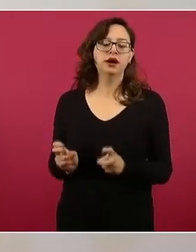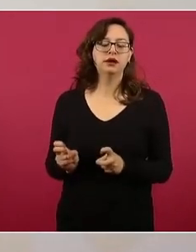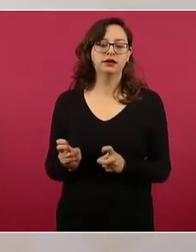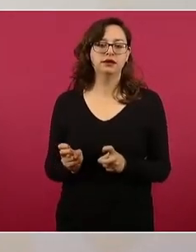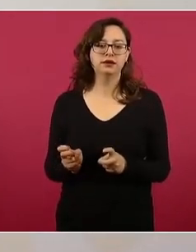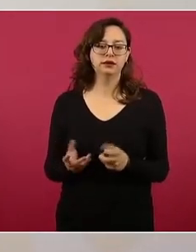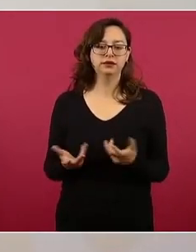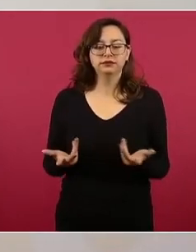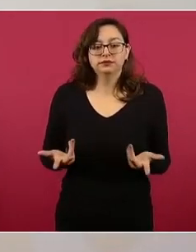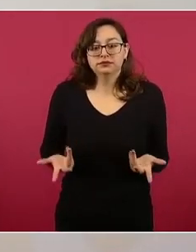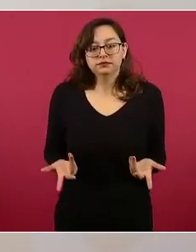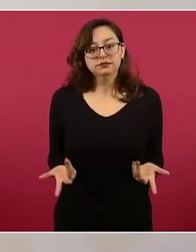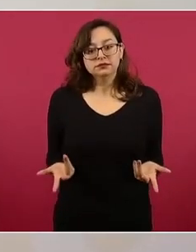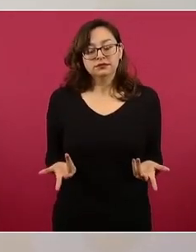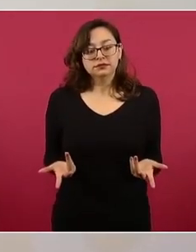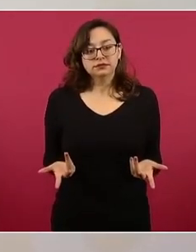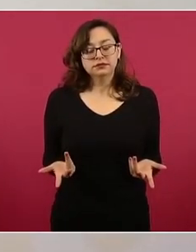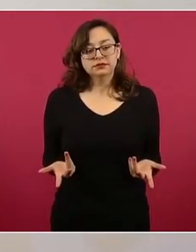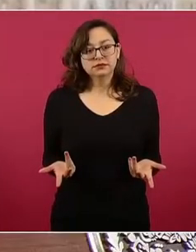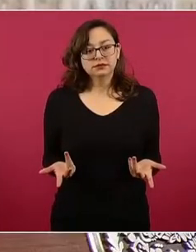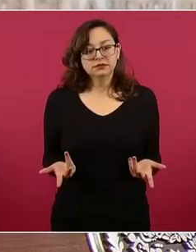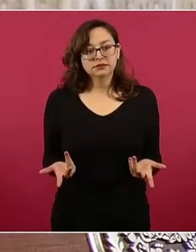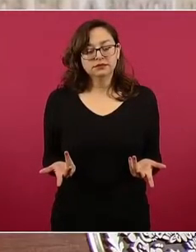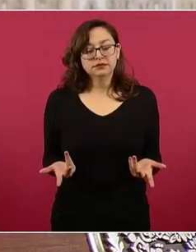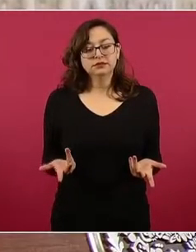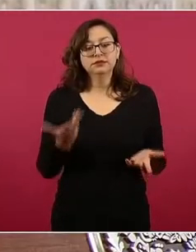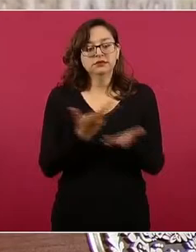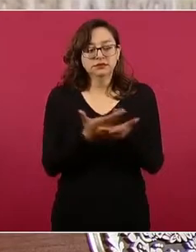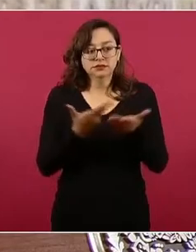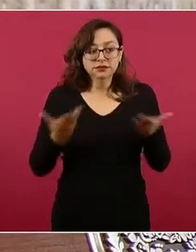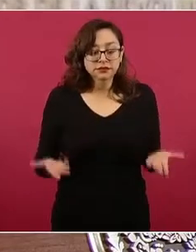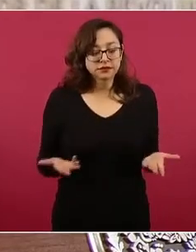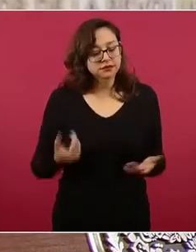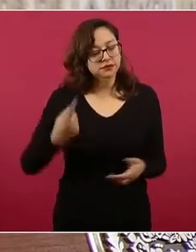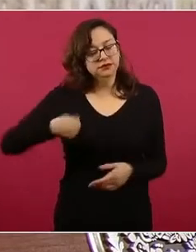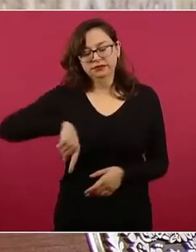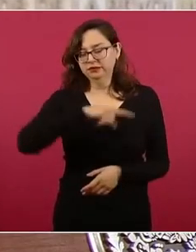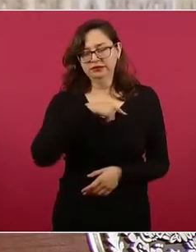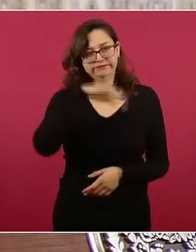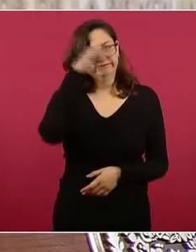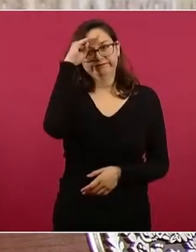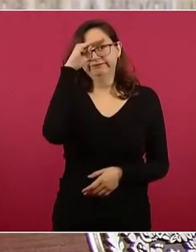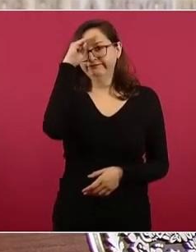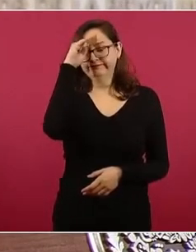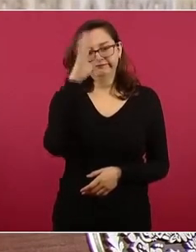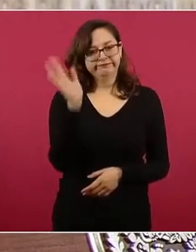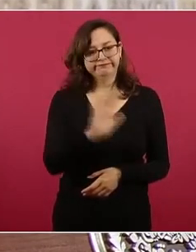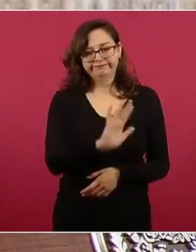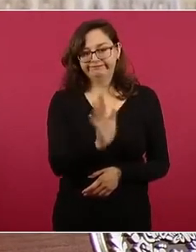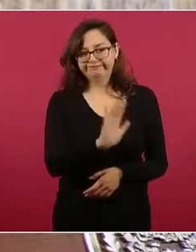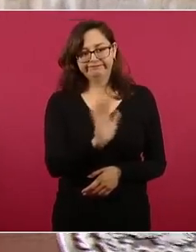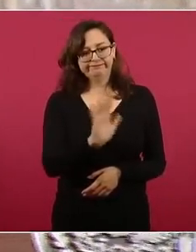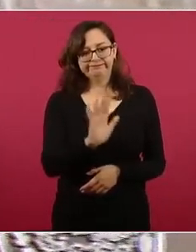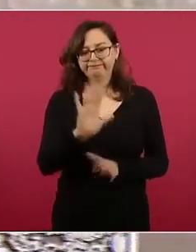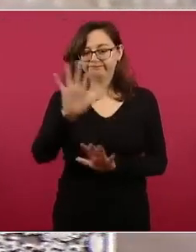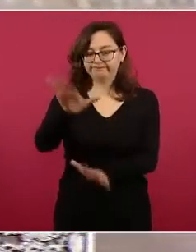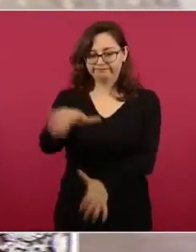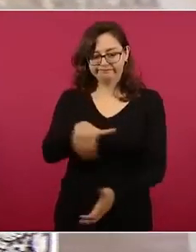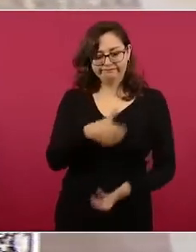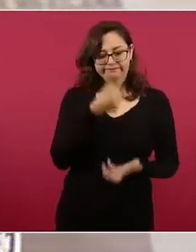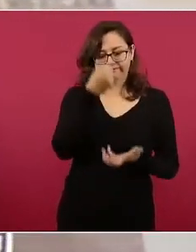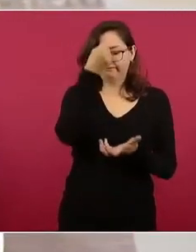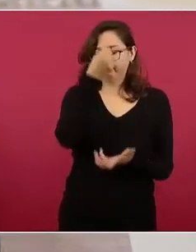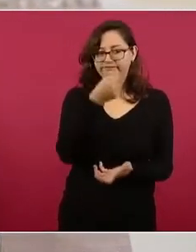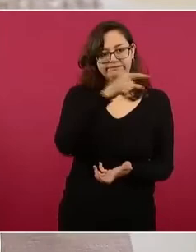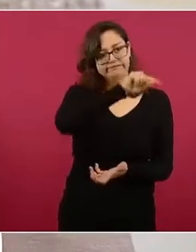Entonces, ¿ahora qué hicimos? Nosotros invirtiendo desde el principio